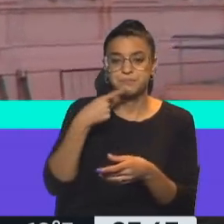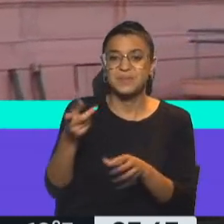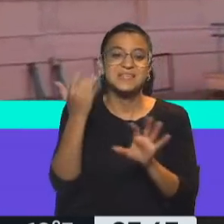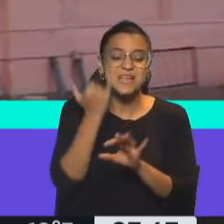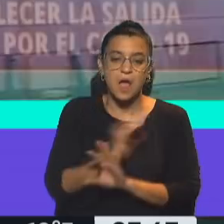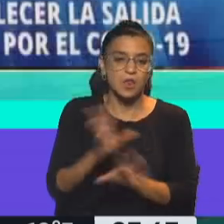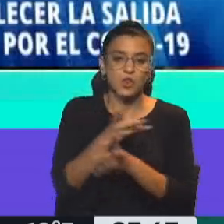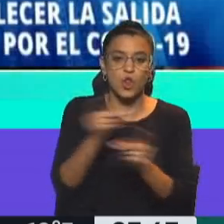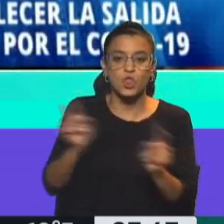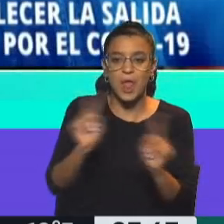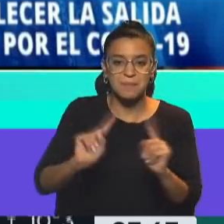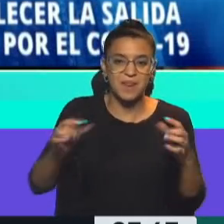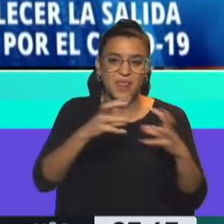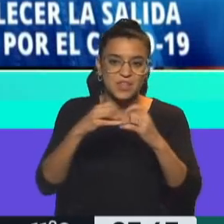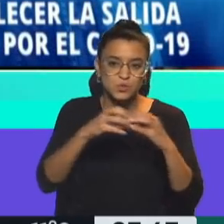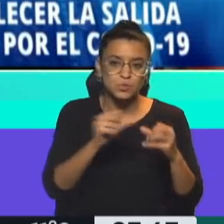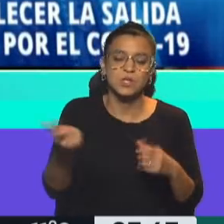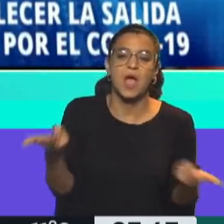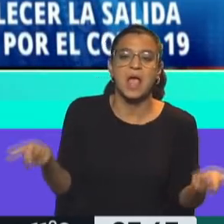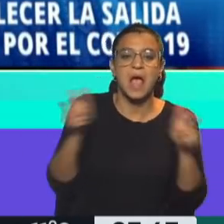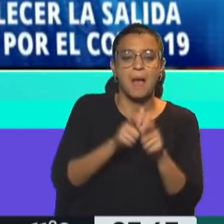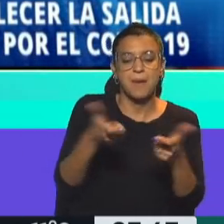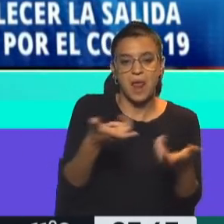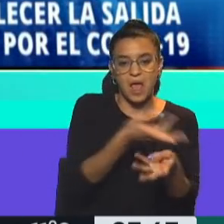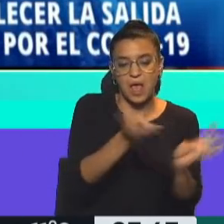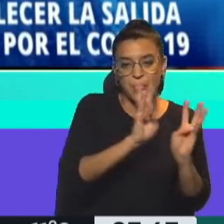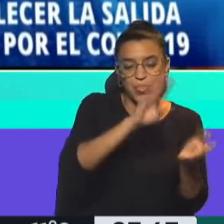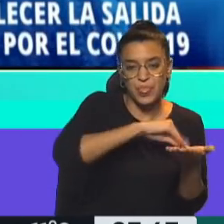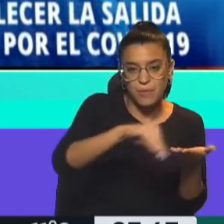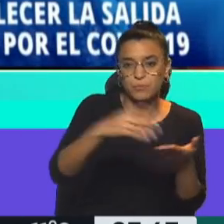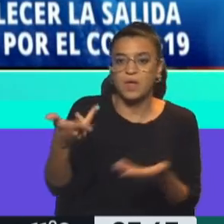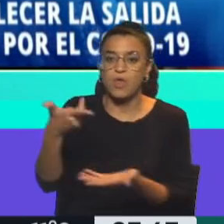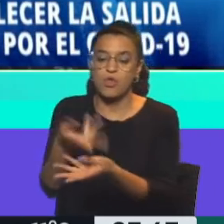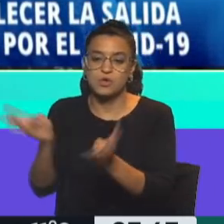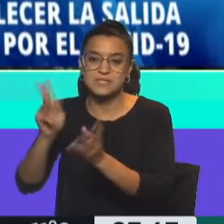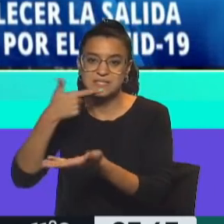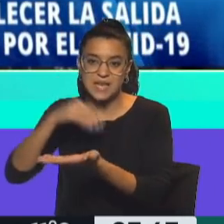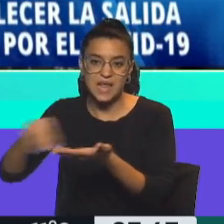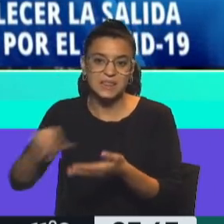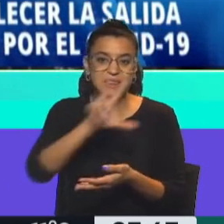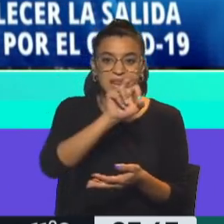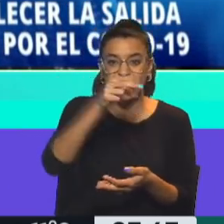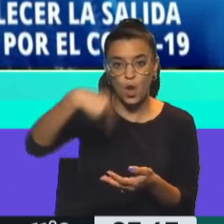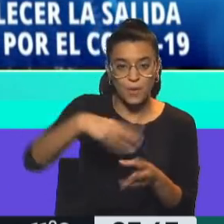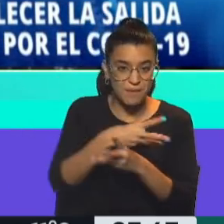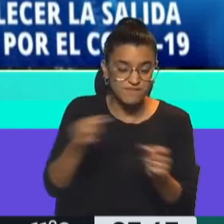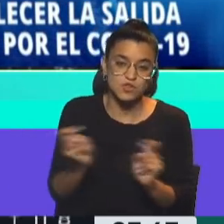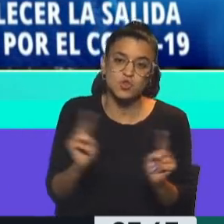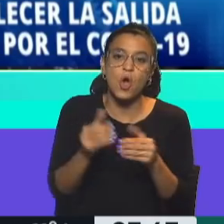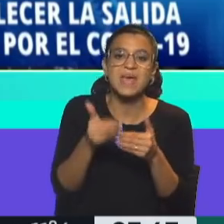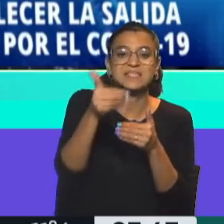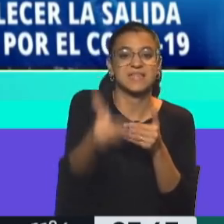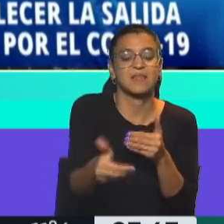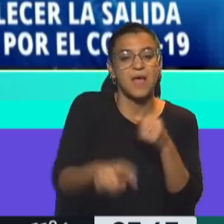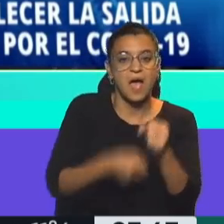van a terminar las discusiones en la Cámara de Diputados y en el Senado el próximo 30 de noviembre, que se van a